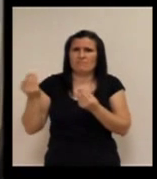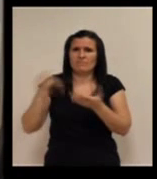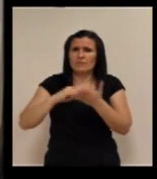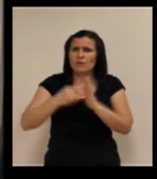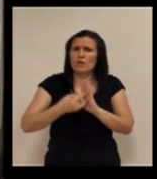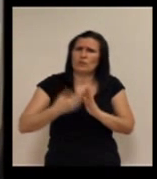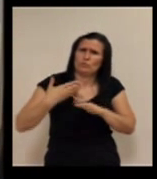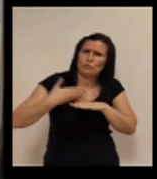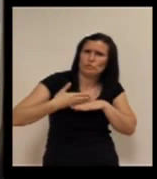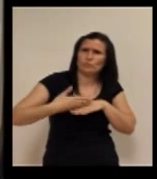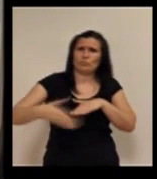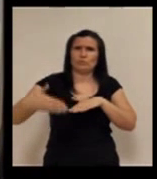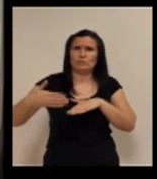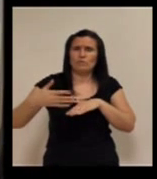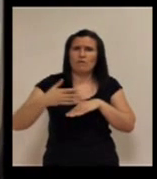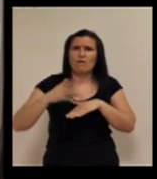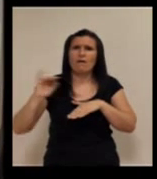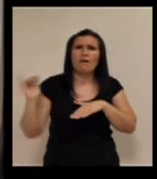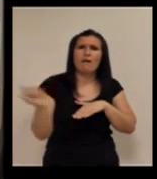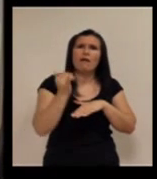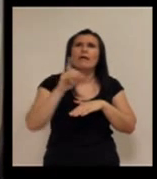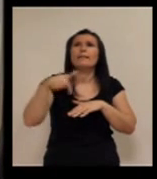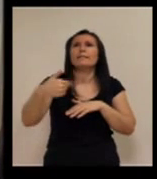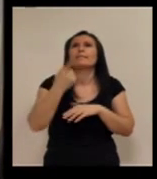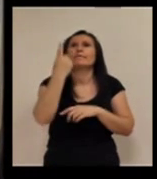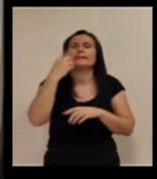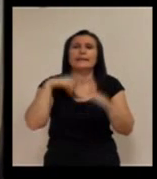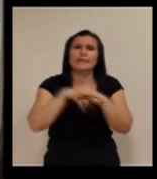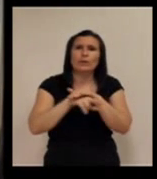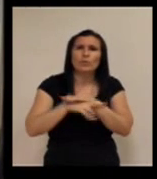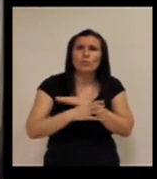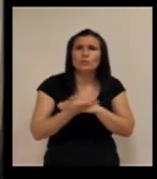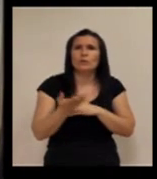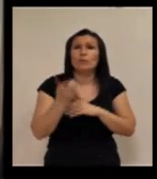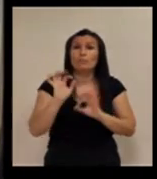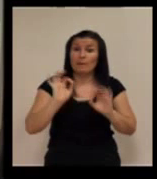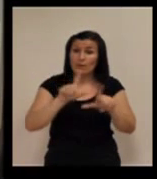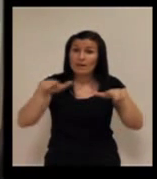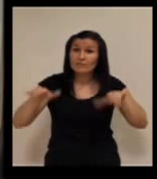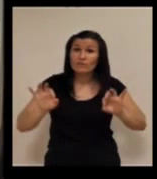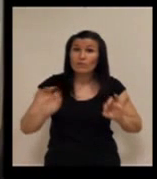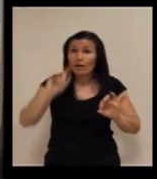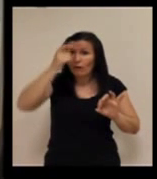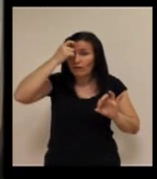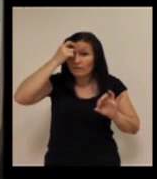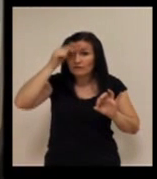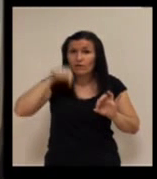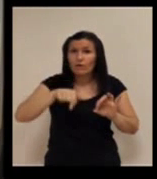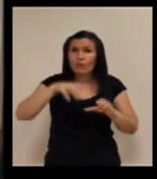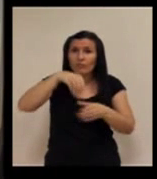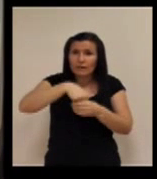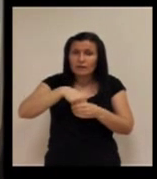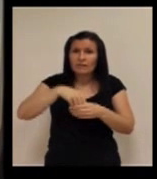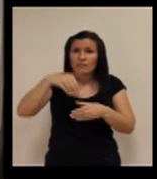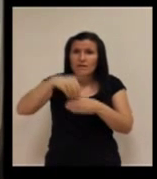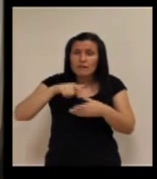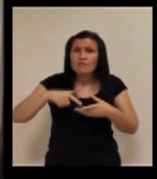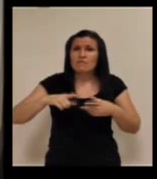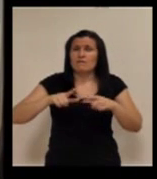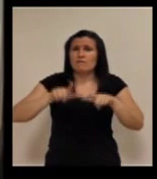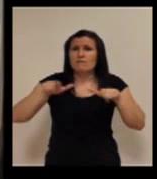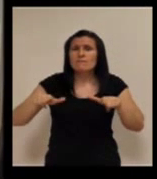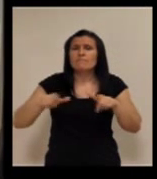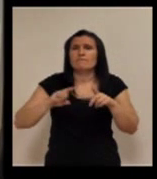tecnológicamente. Lógicamente luego hay que dotarla de más efectivos recursos, etc. Pero la plataforma, sí, el concepto, lo que hay dentro es